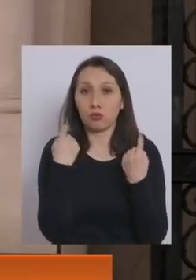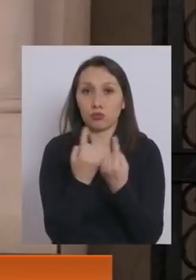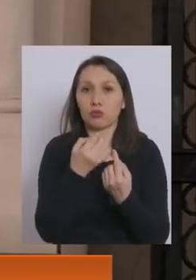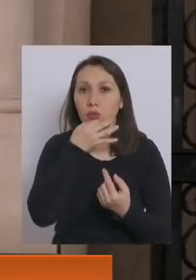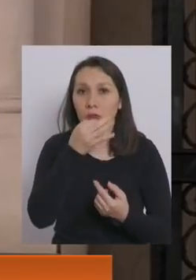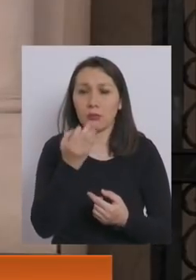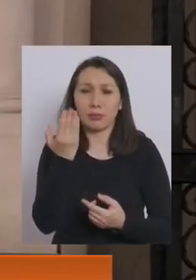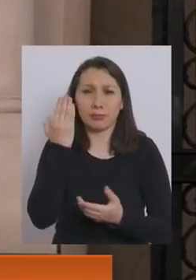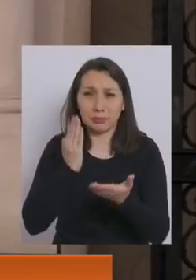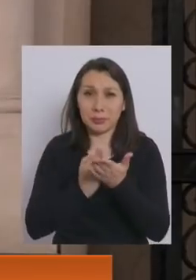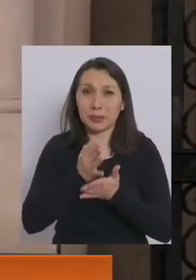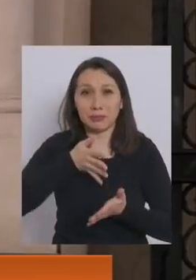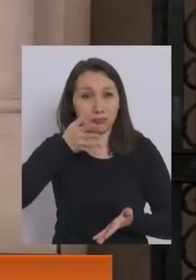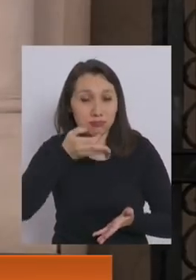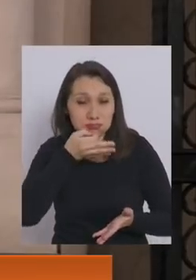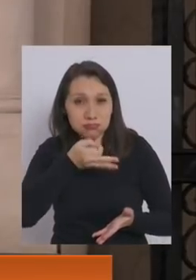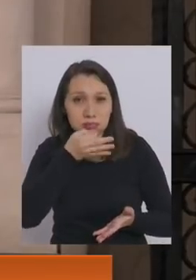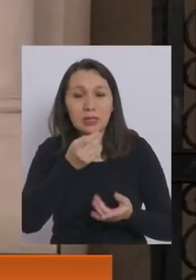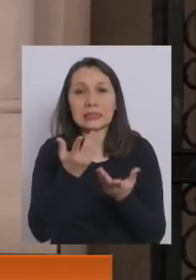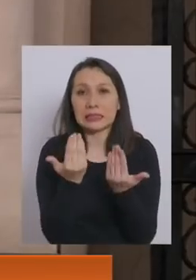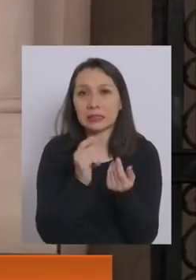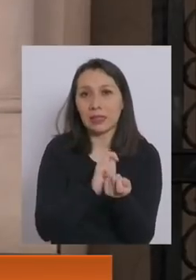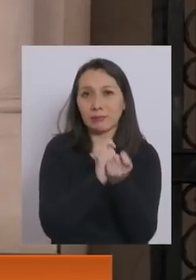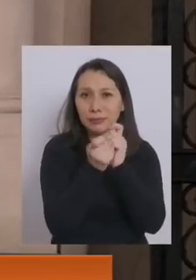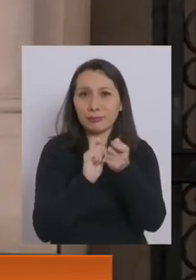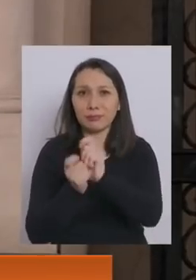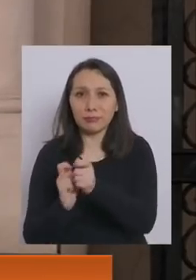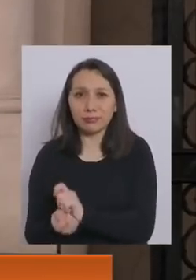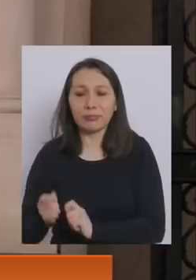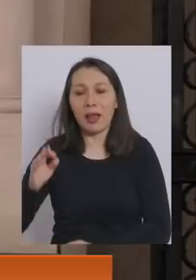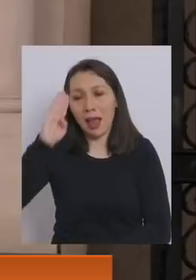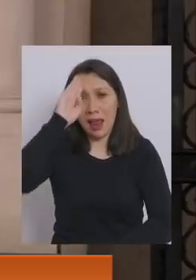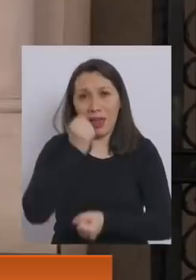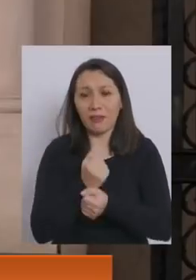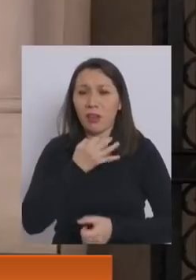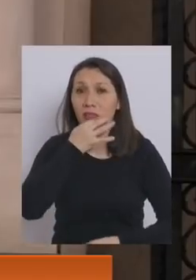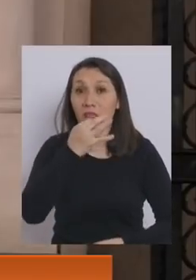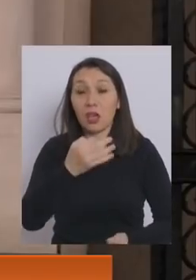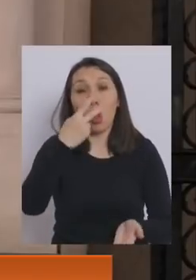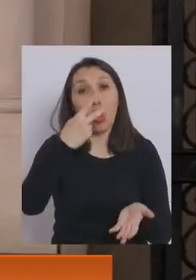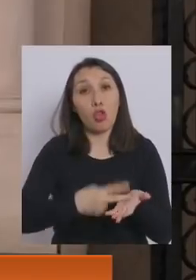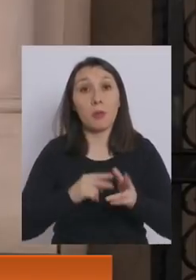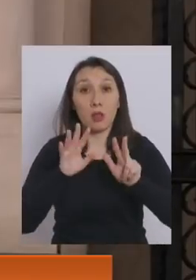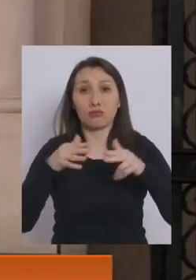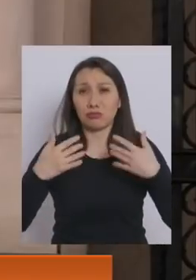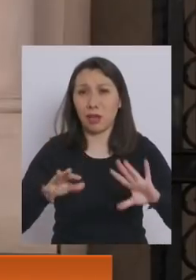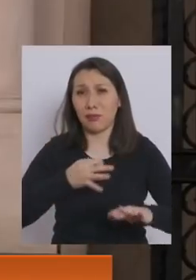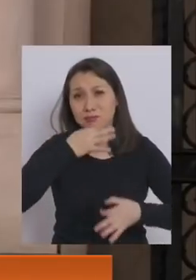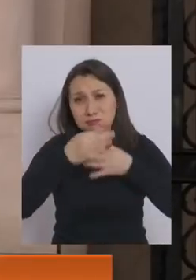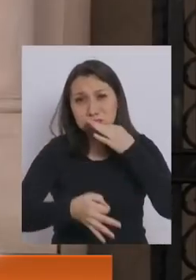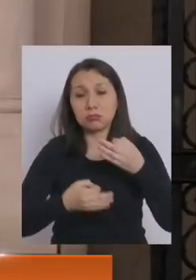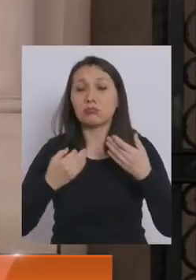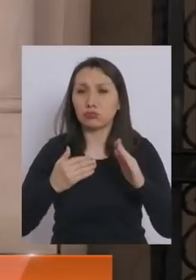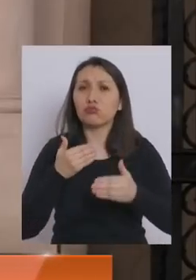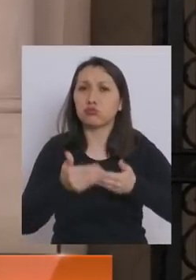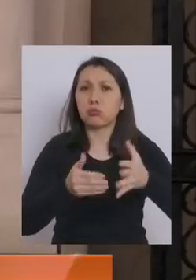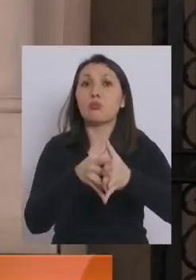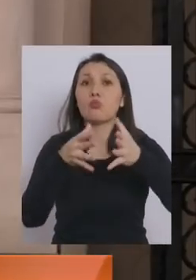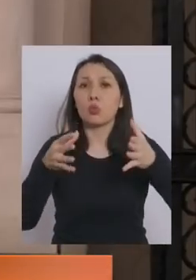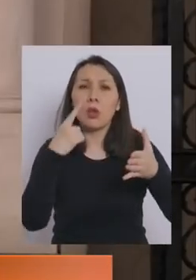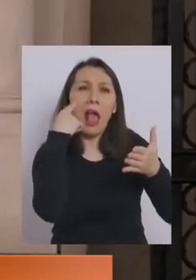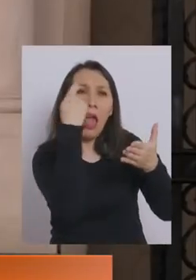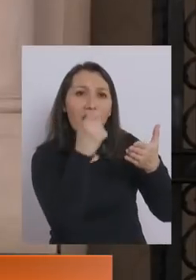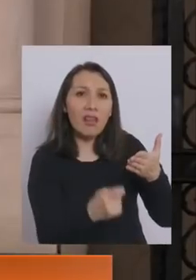dijimos al inicio, necesitamos reformas a carabineros. Lo planteamos desde el año 2018. Hemos avanzado mucho en los